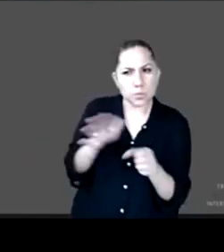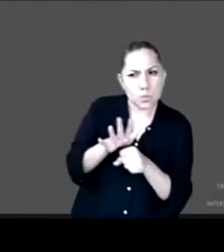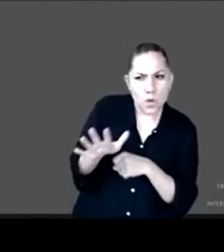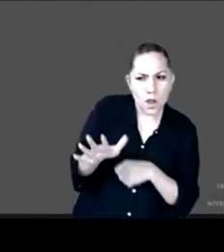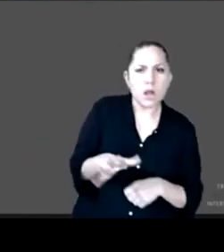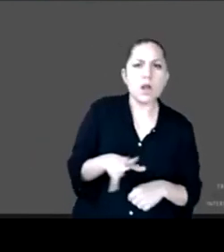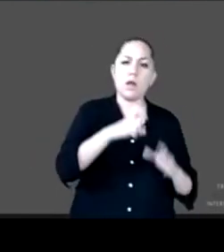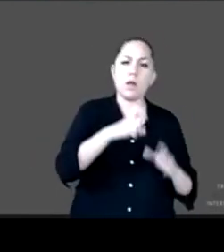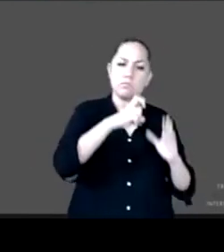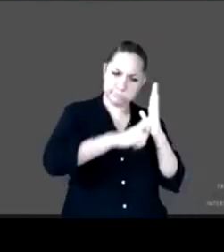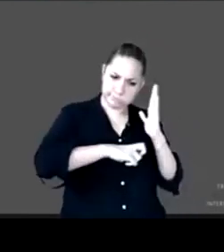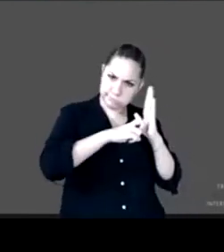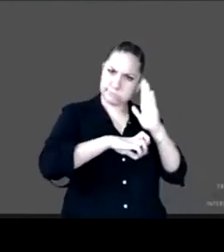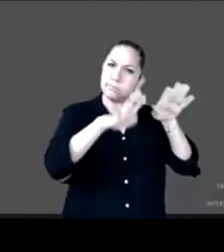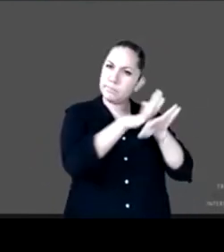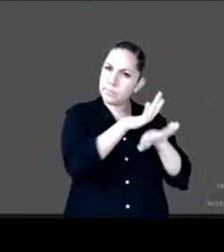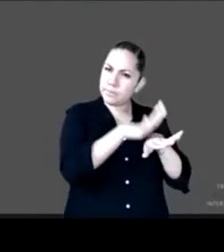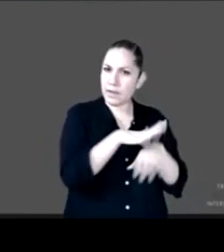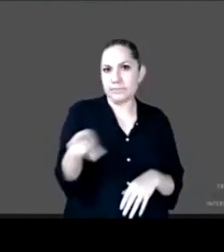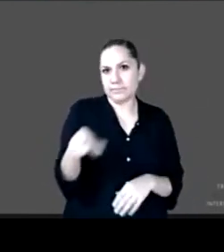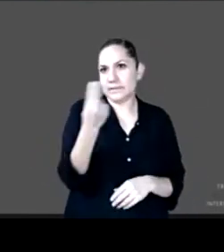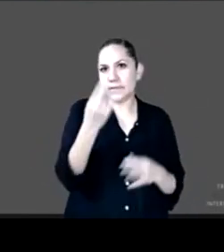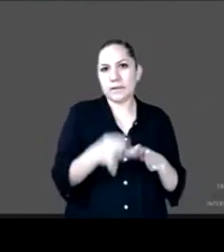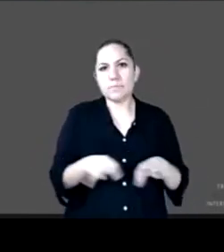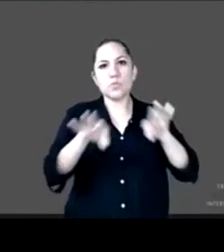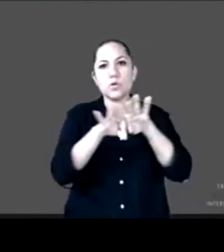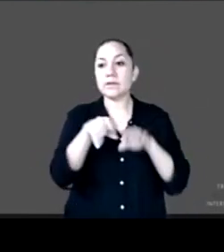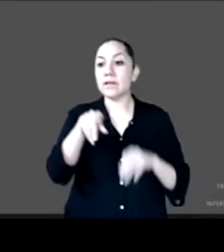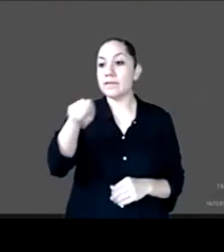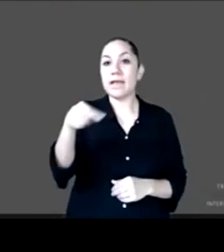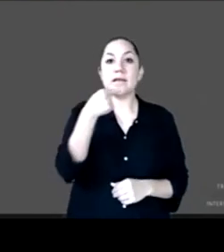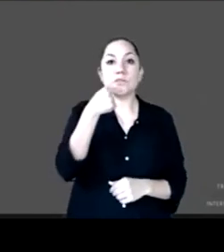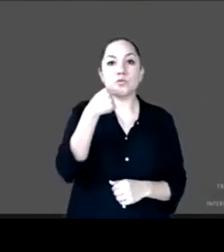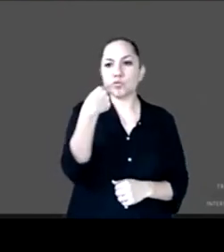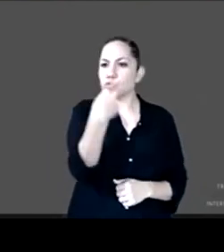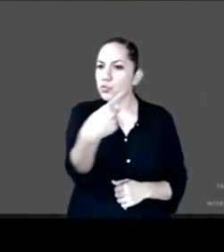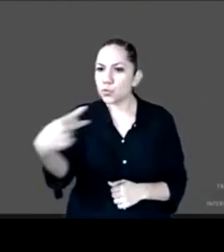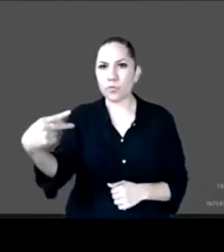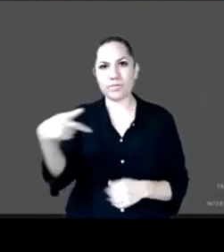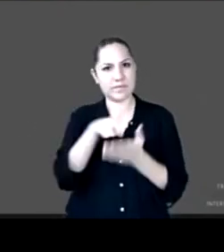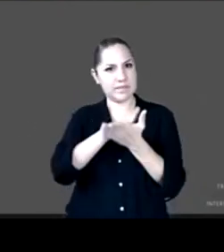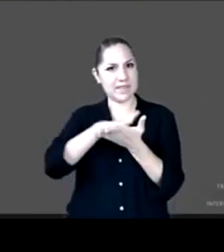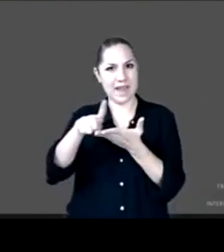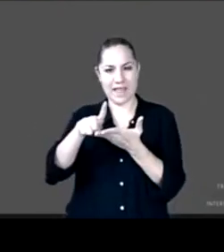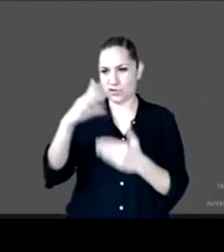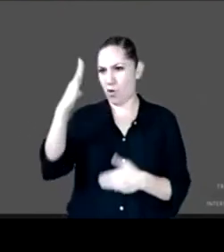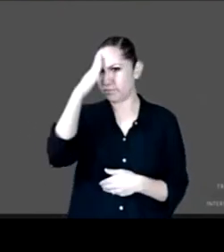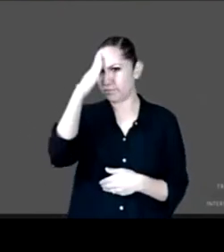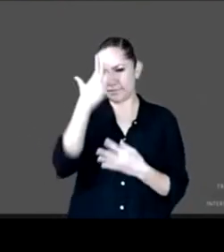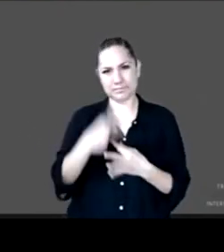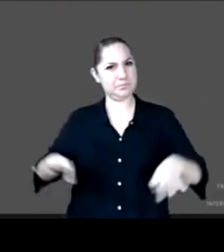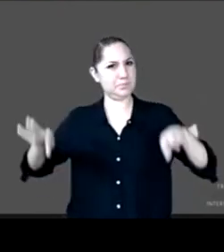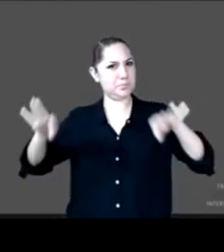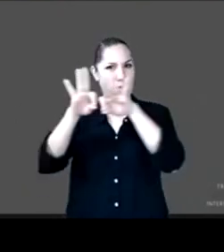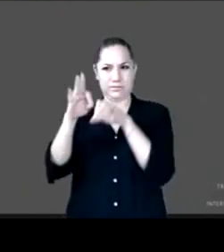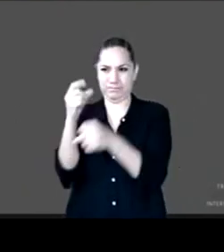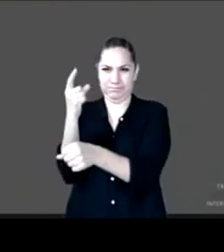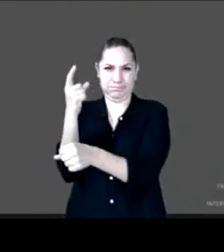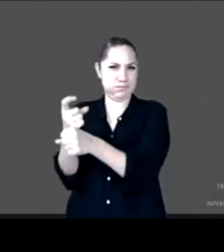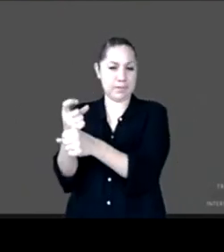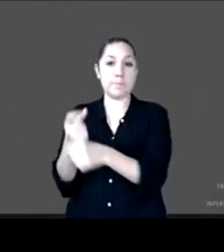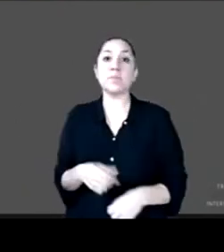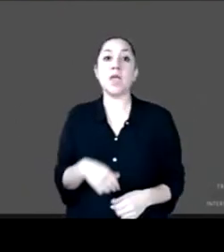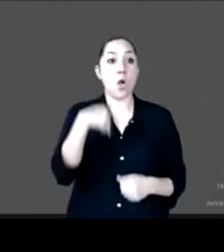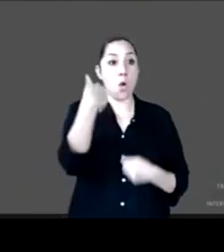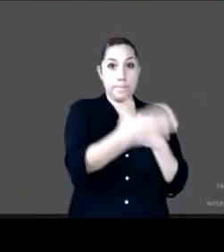superior de la niñez al plan gradual por ejemplo ahora de regreso a la nueva normalidad a fin de priorizar que la niñez y adolescencia sobre todo la